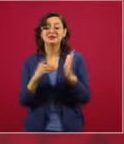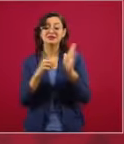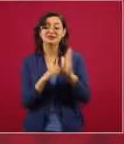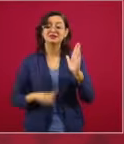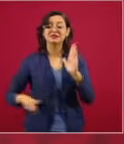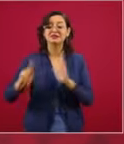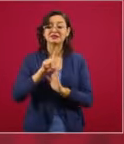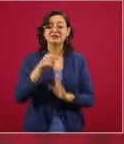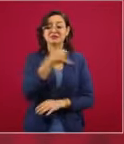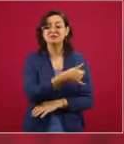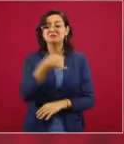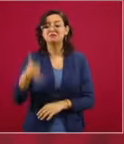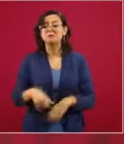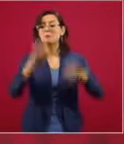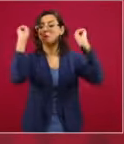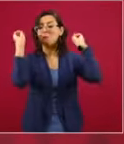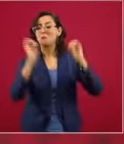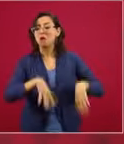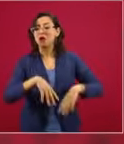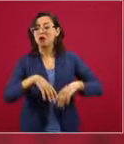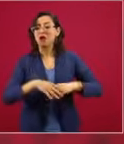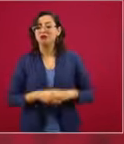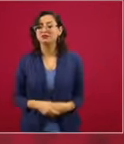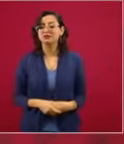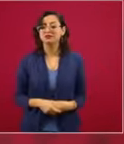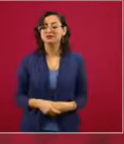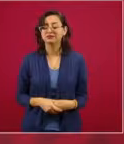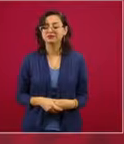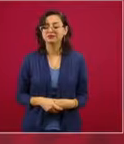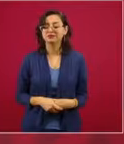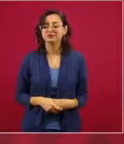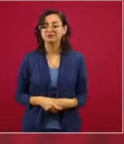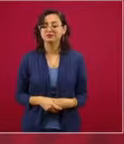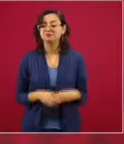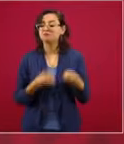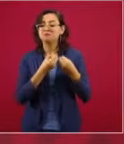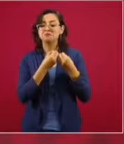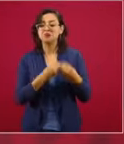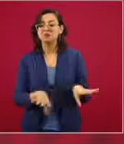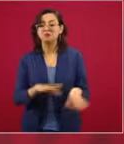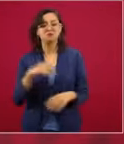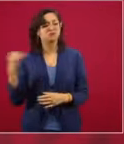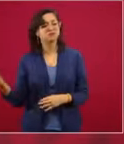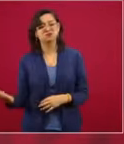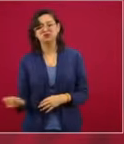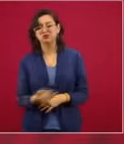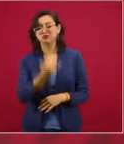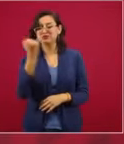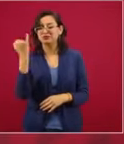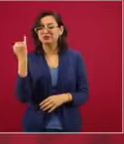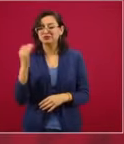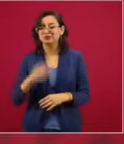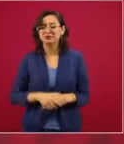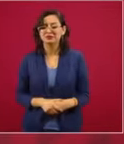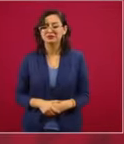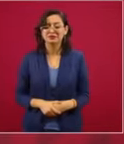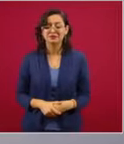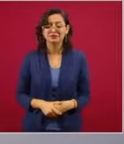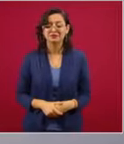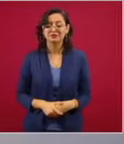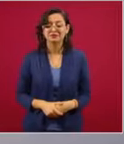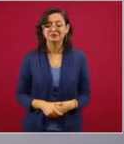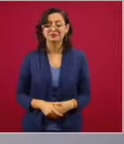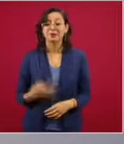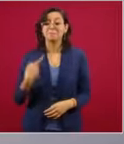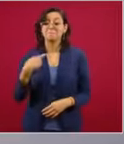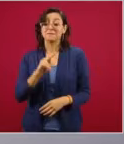del Infonavit abandonados por eso, pero